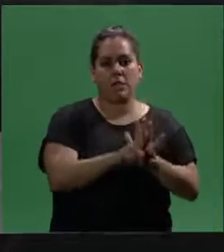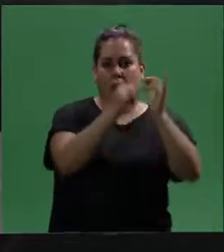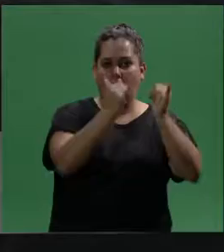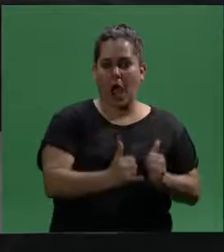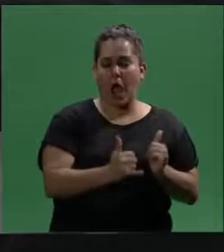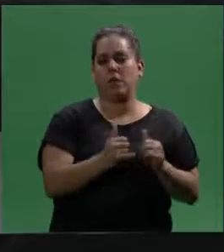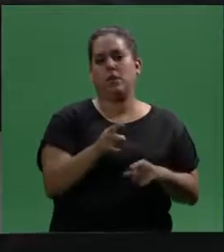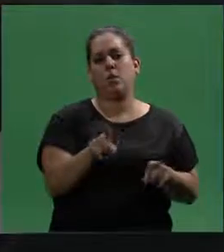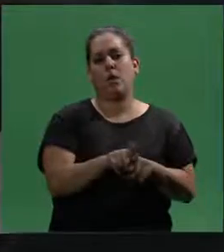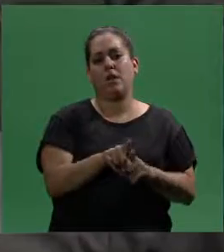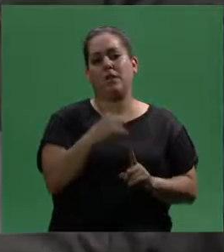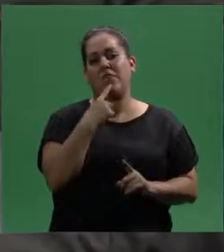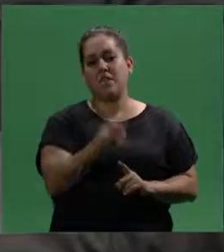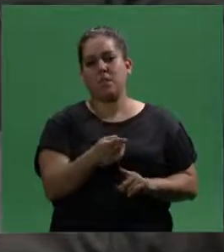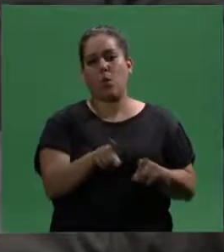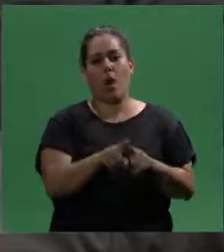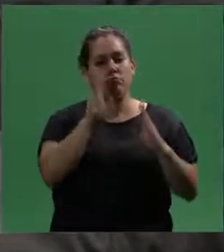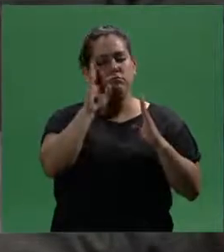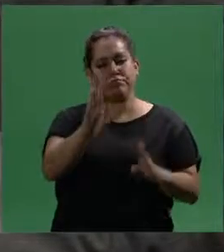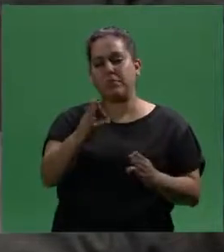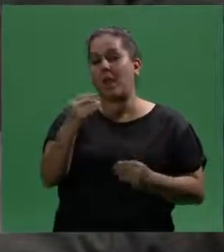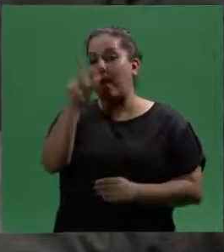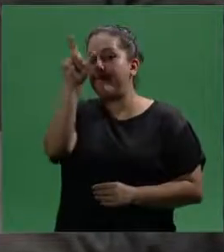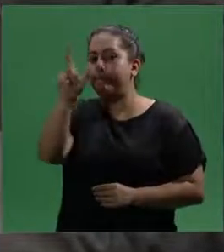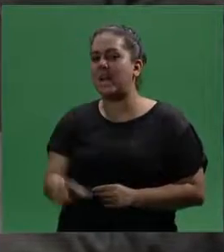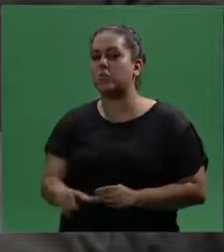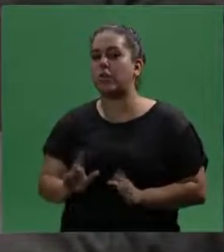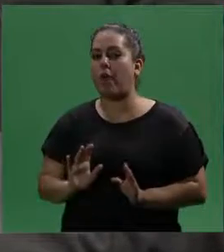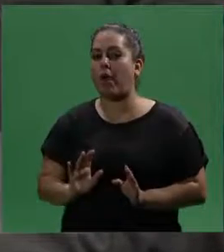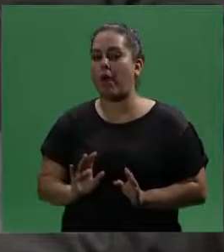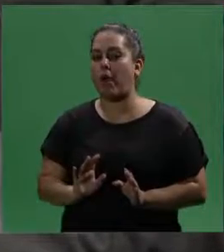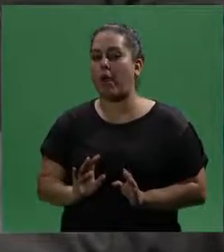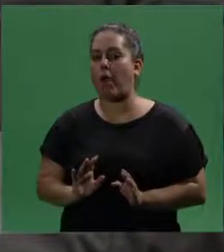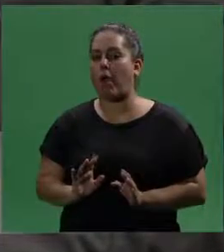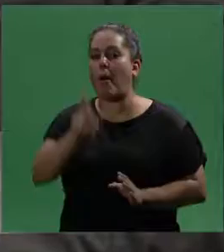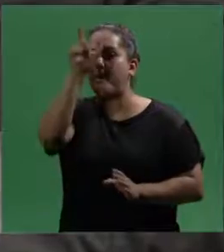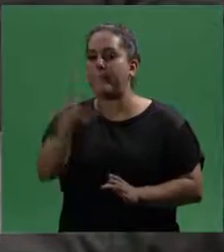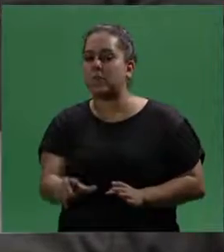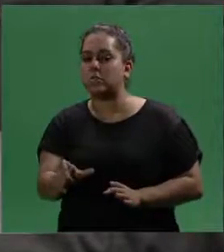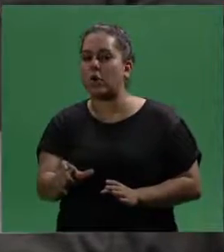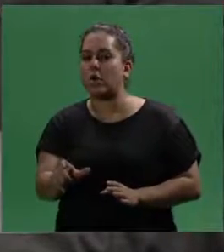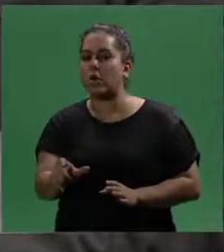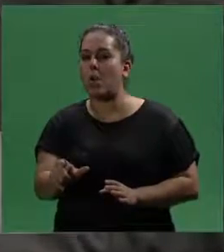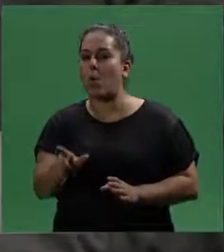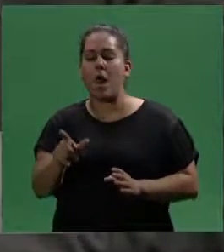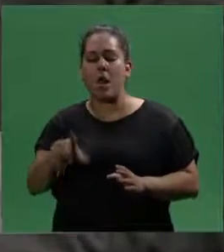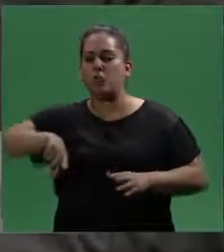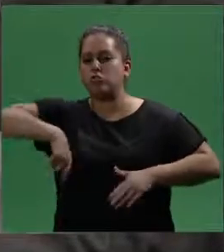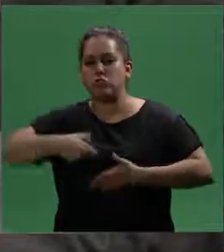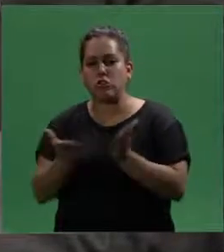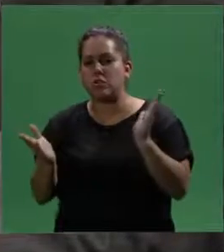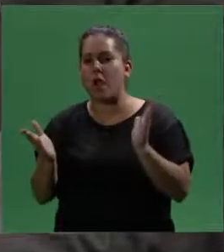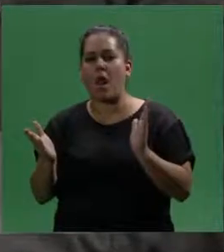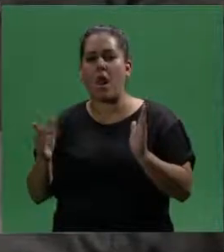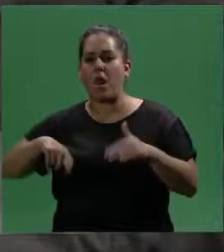leyes actuales pone la mirada en la persona, si está corriendo a un enfoque social